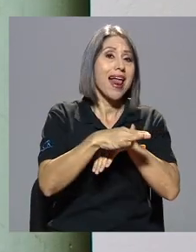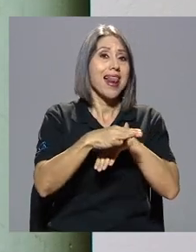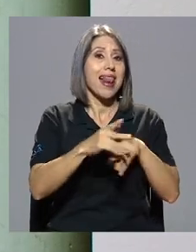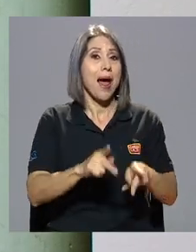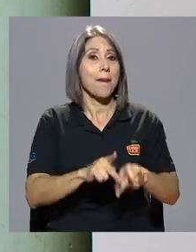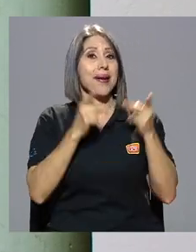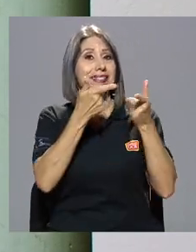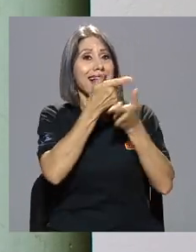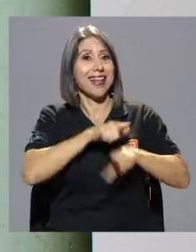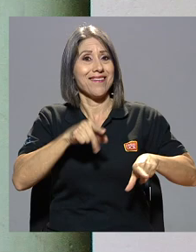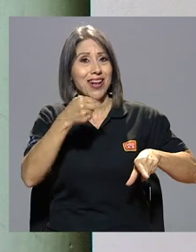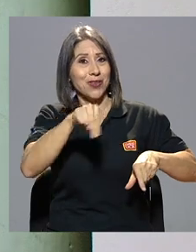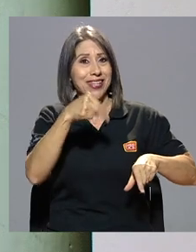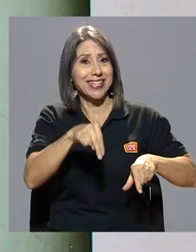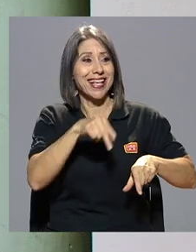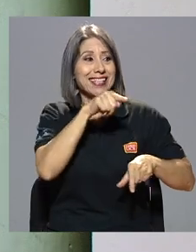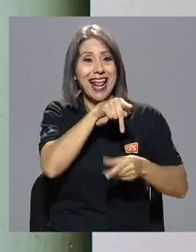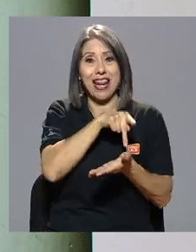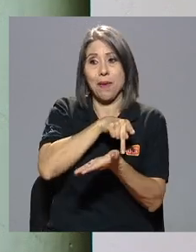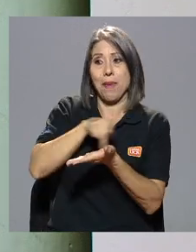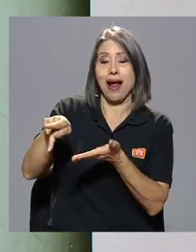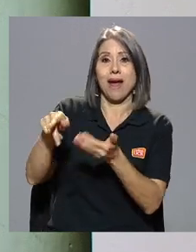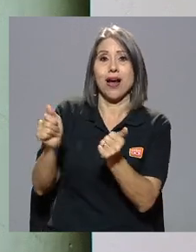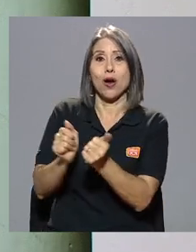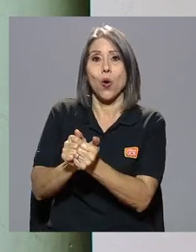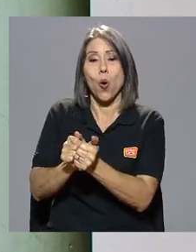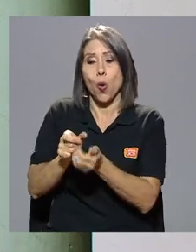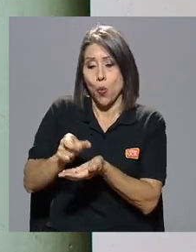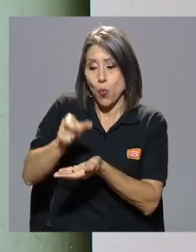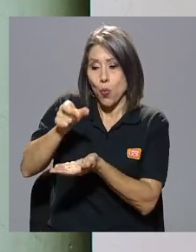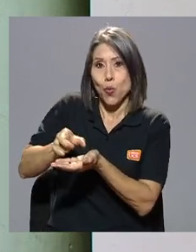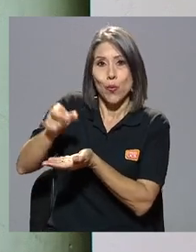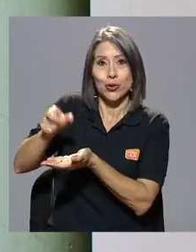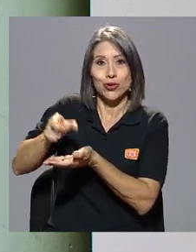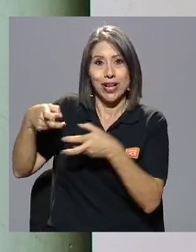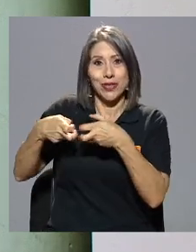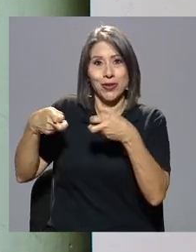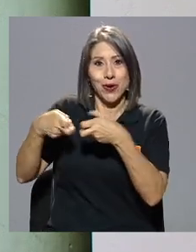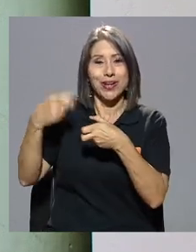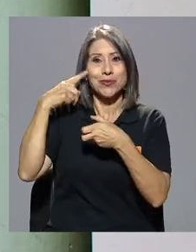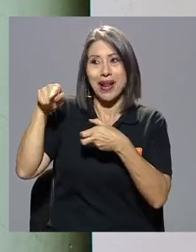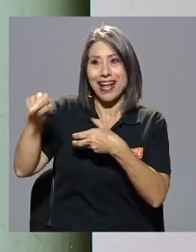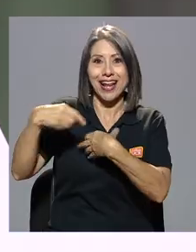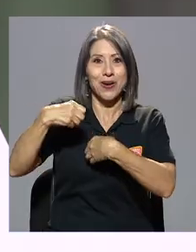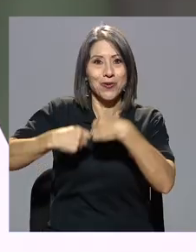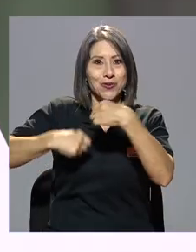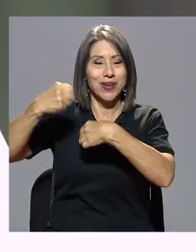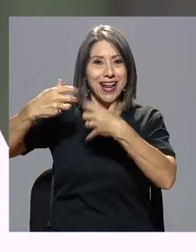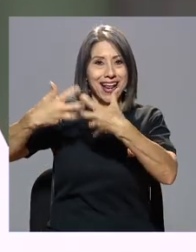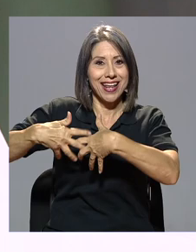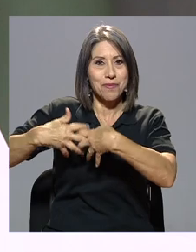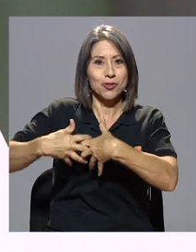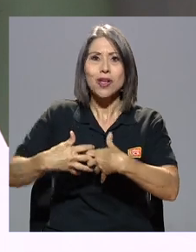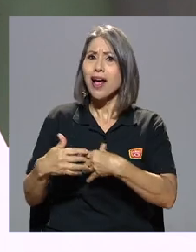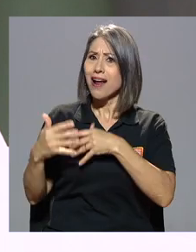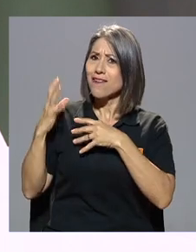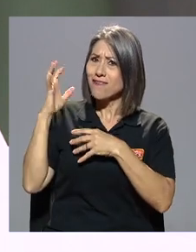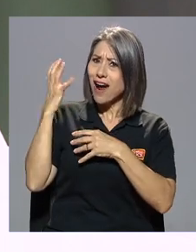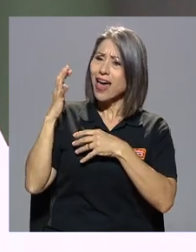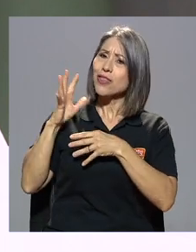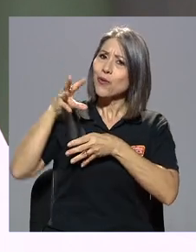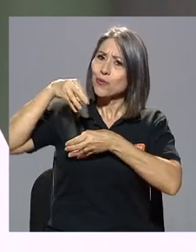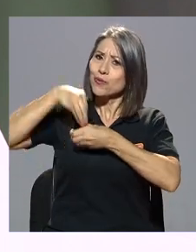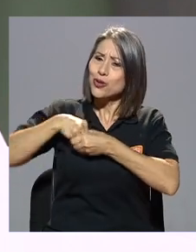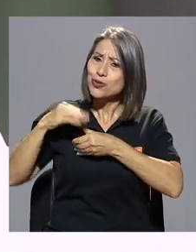Y la prensa libre le pagaba con bulbos electrónicos con los cuales él construía sus equipos. La radio estaba en su sangre.